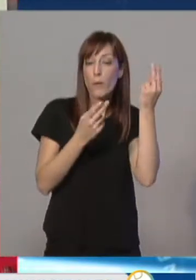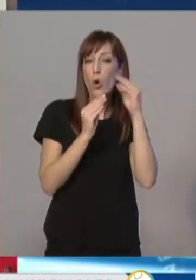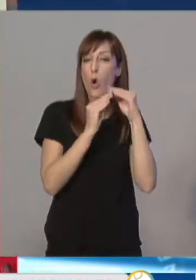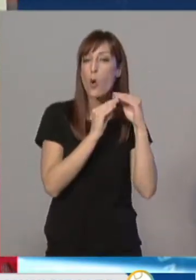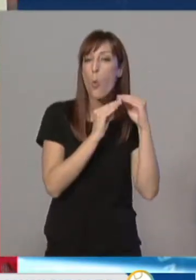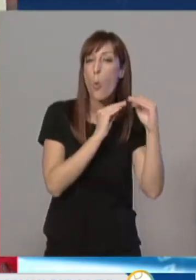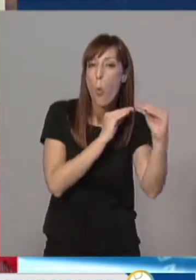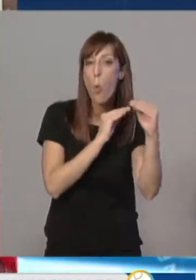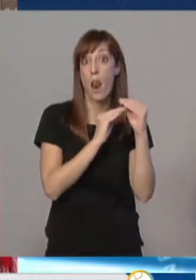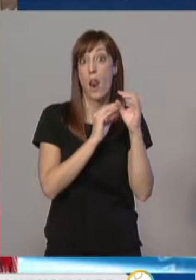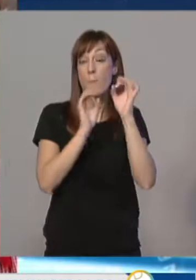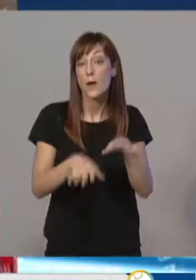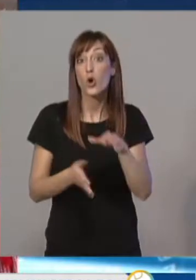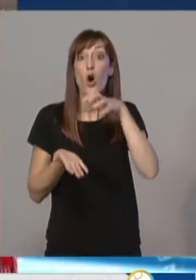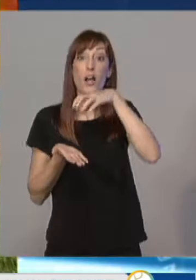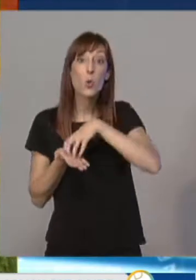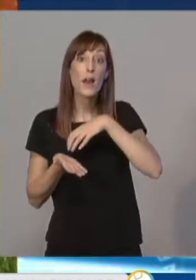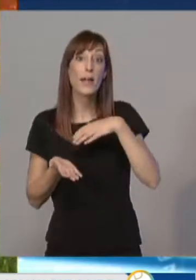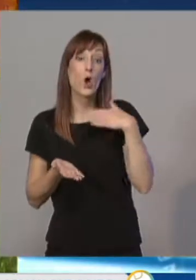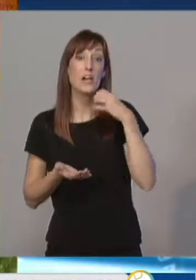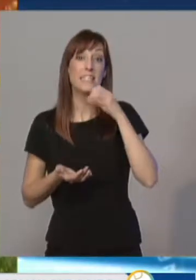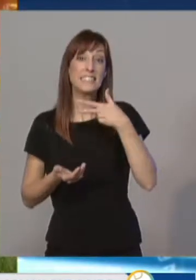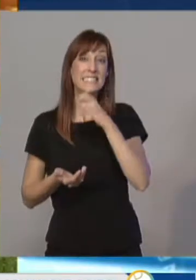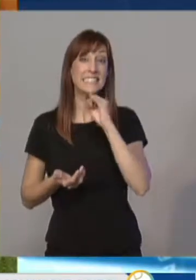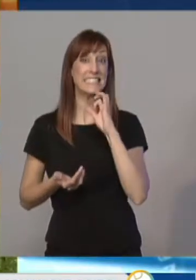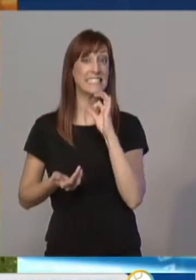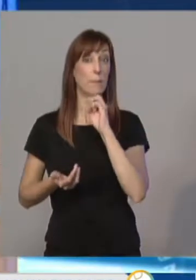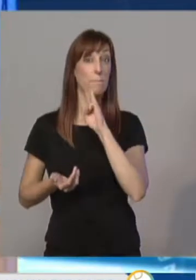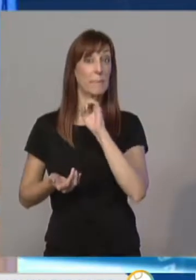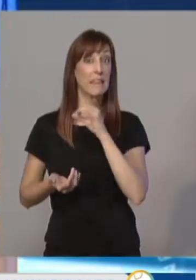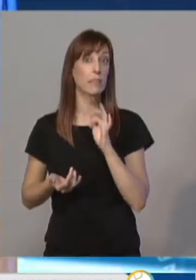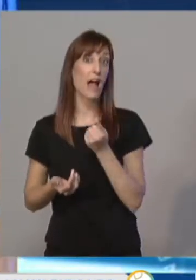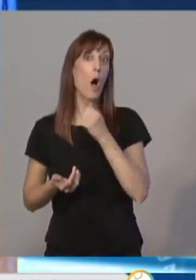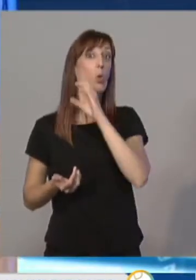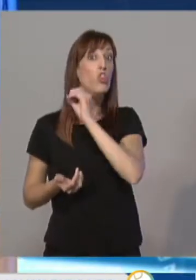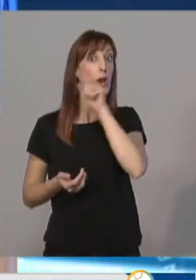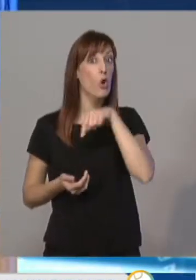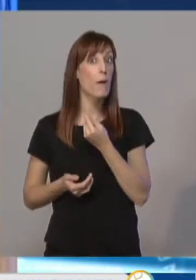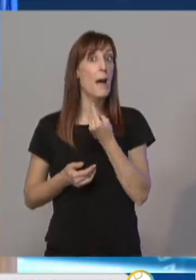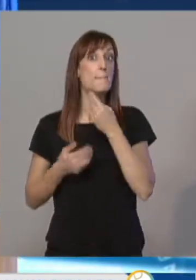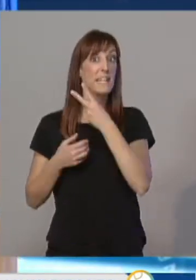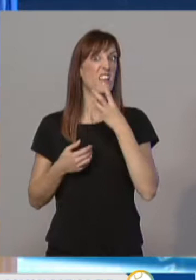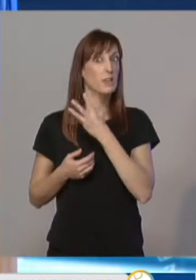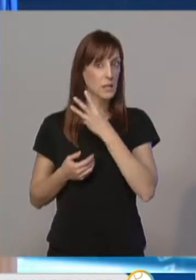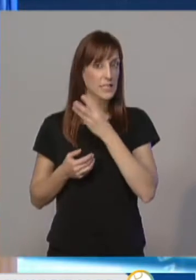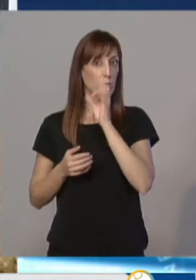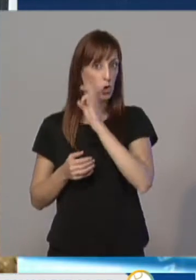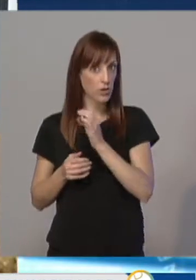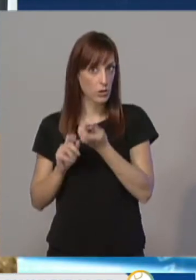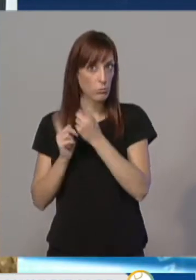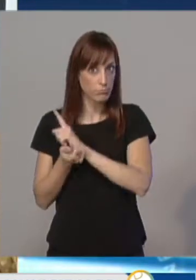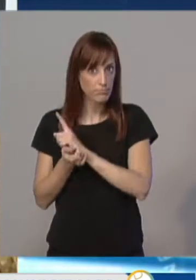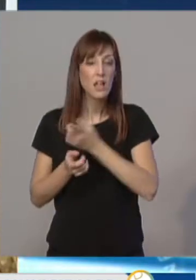de la Escuela Municipal Chispita, que se incrementa en un 0,23%. Tampoco cambian impuestos como el IAE o el ICIO.